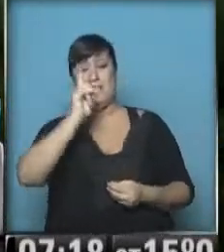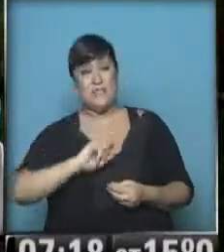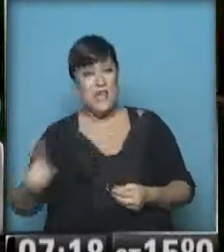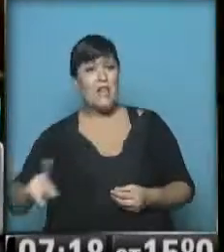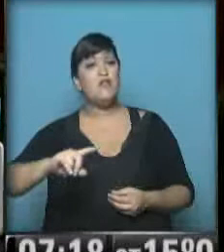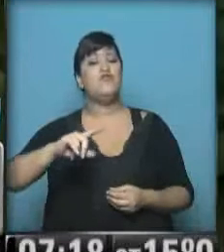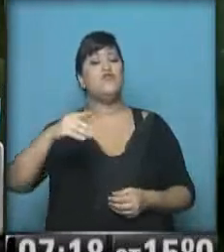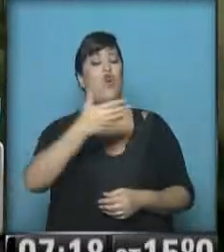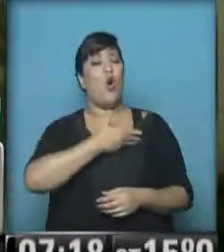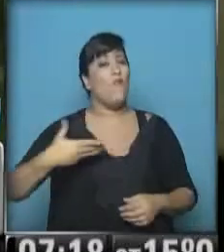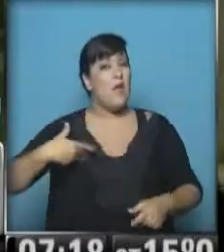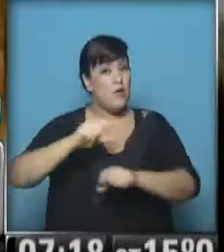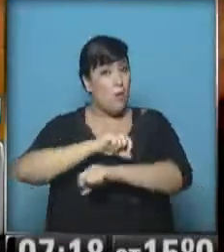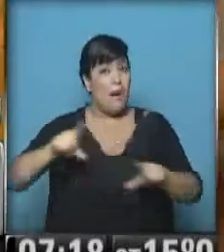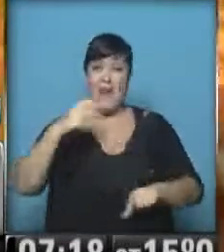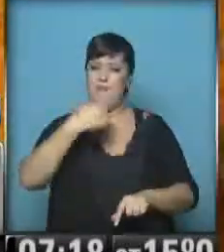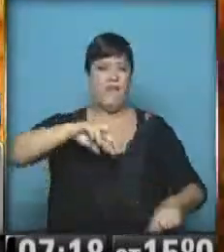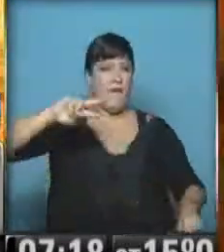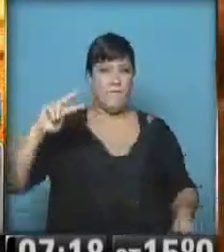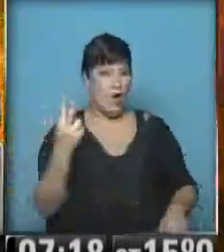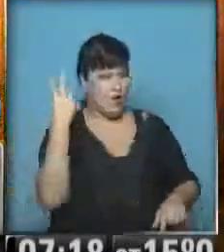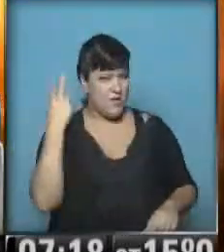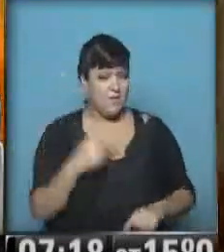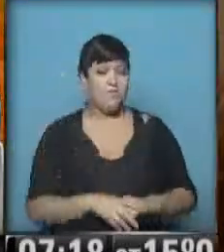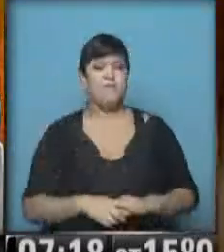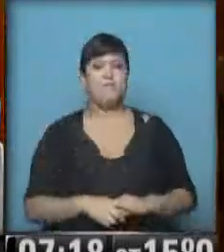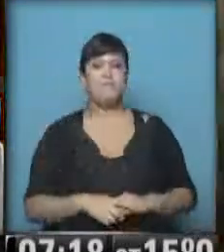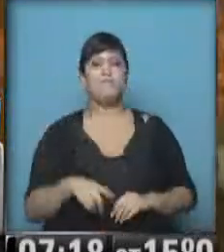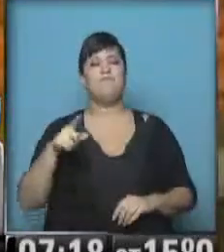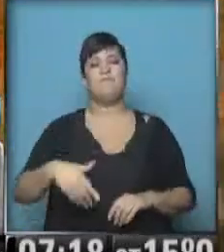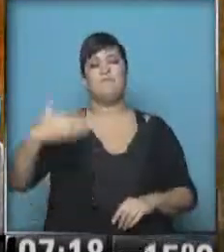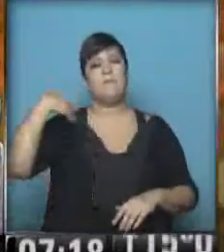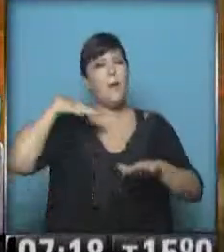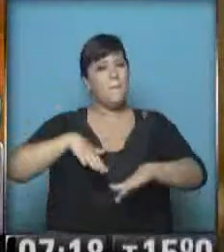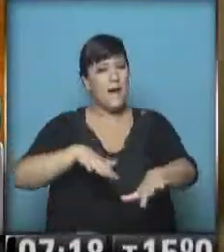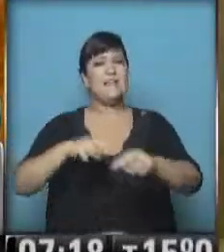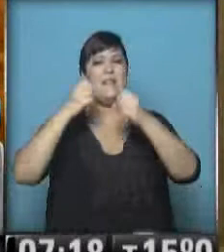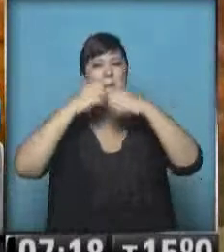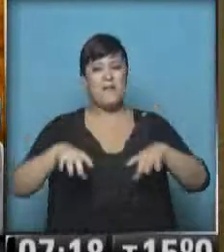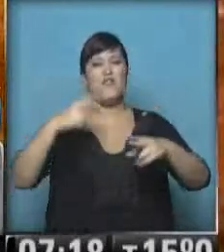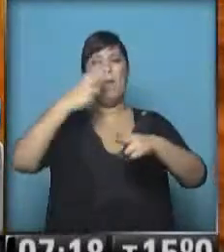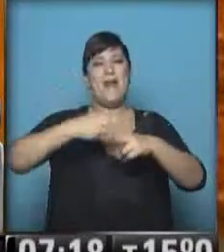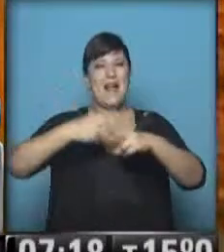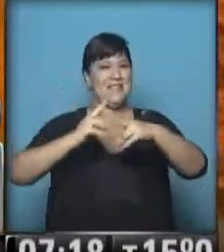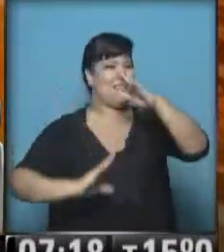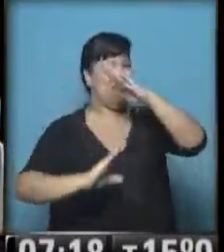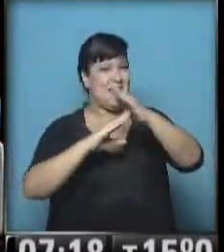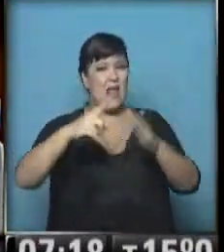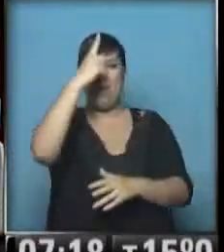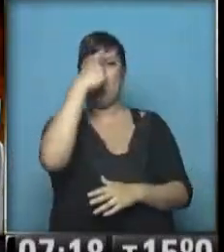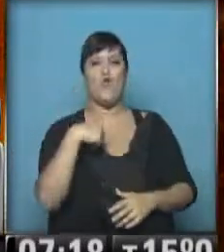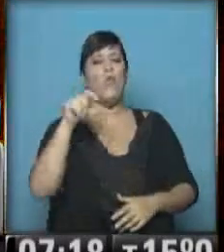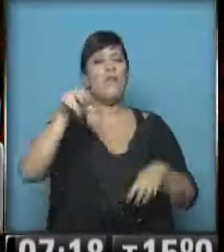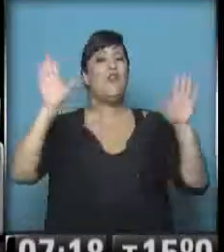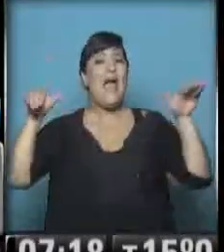gobierno. Hubo algunos incidentes, recordemos que la marcha comenzó en el Zócalo, en plaza central, al monumento conocido como el Ángel de la